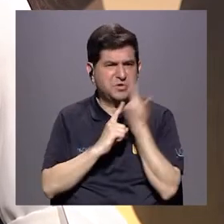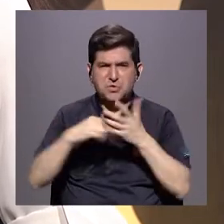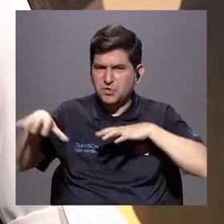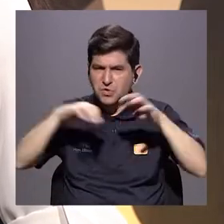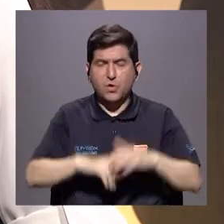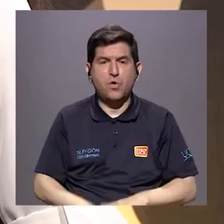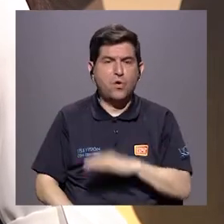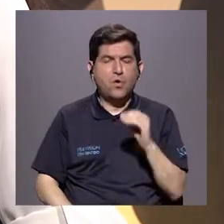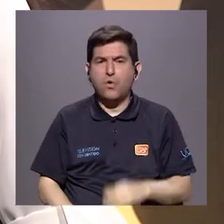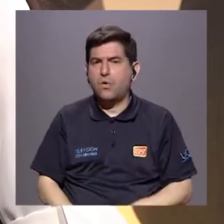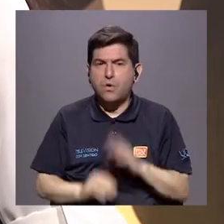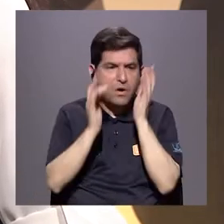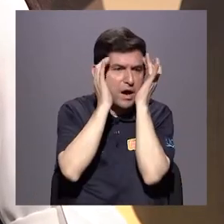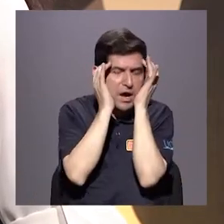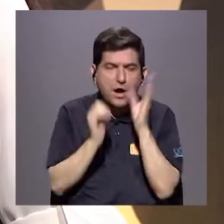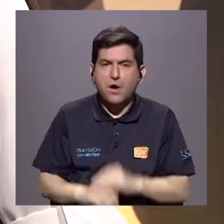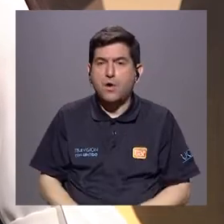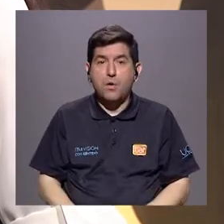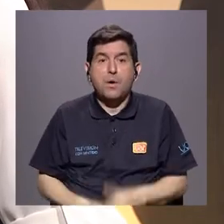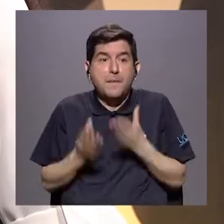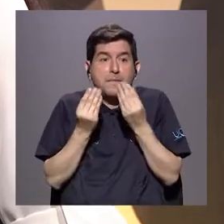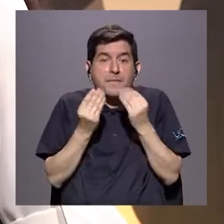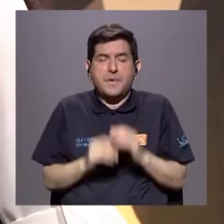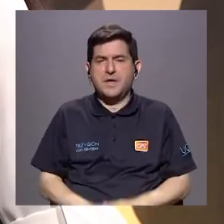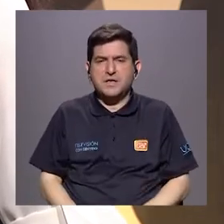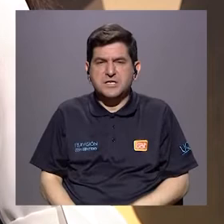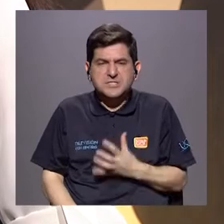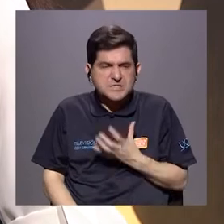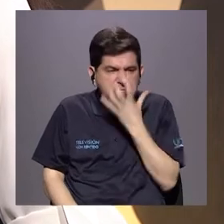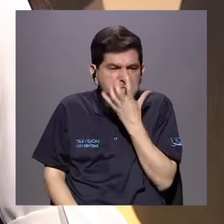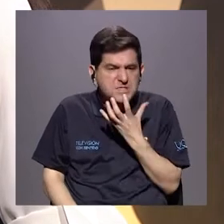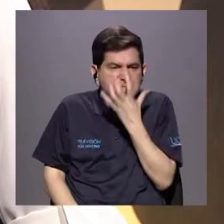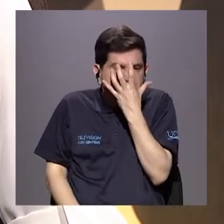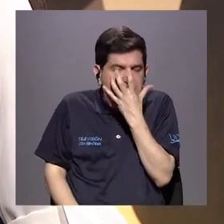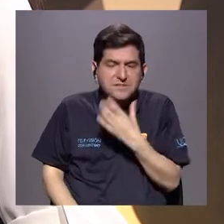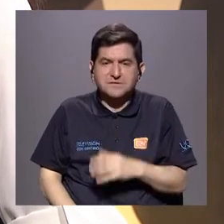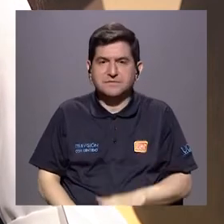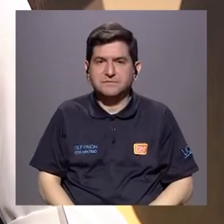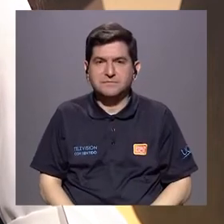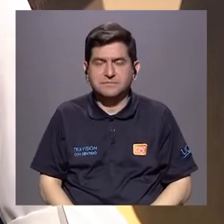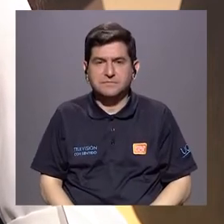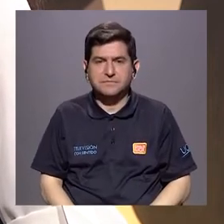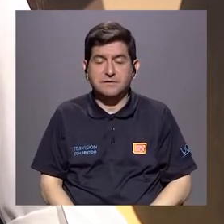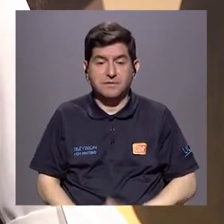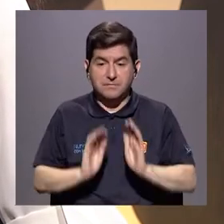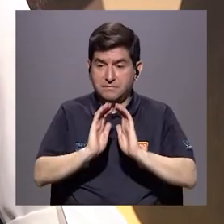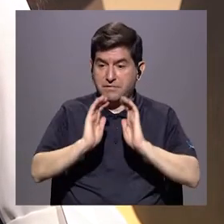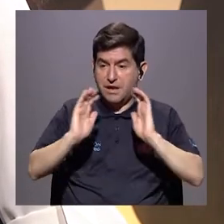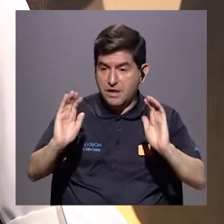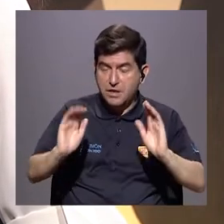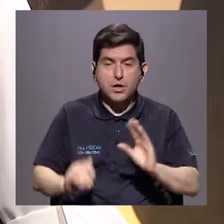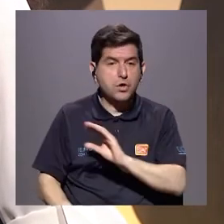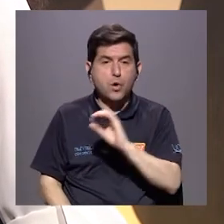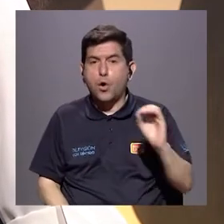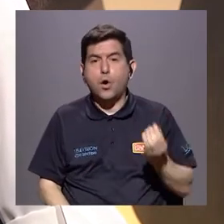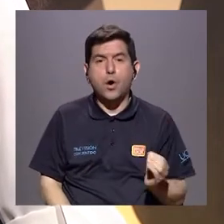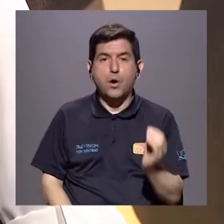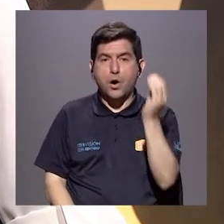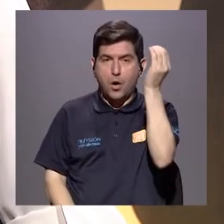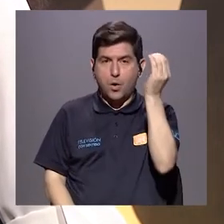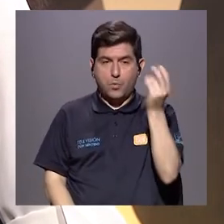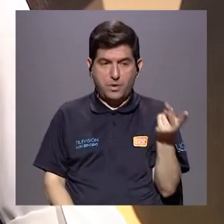agresividad, irritabilidad. Y el niño o el